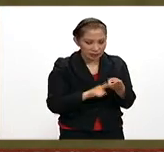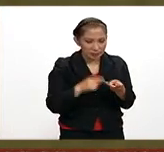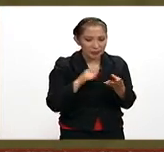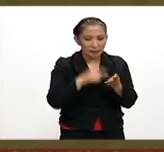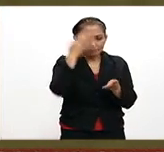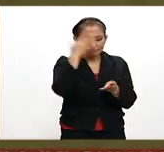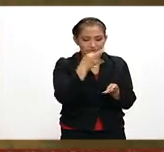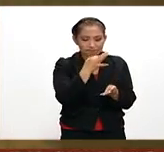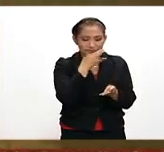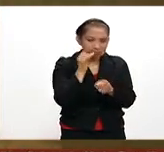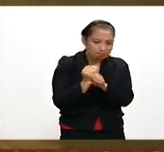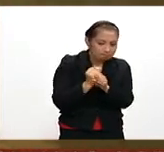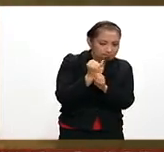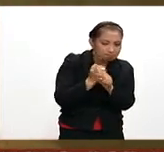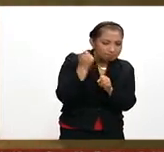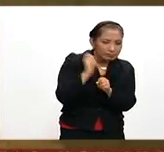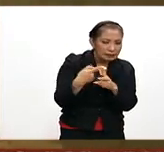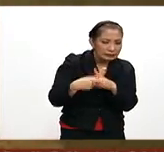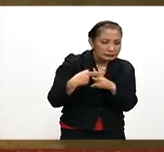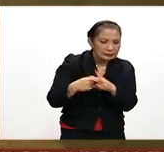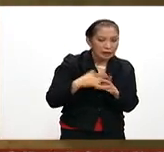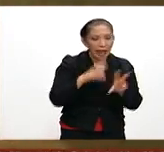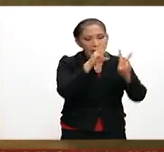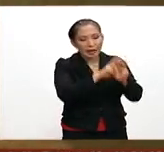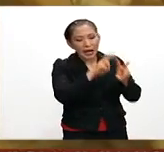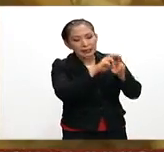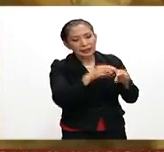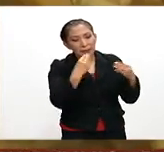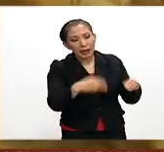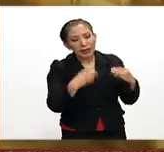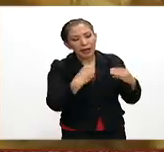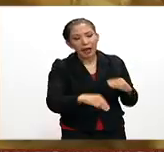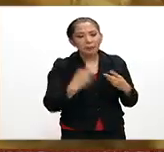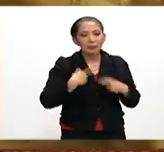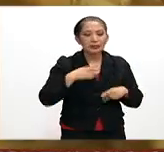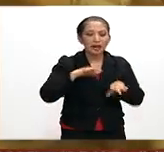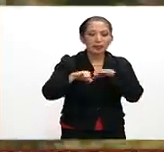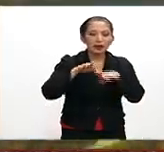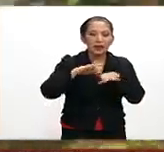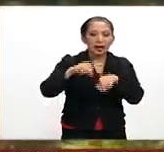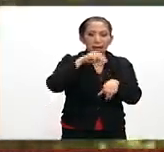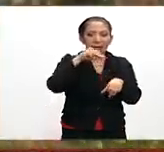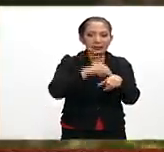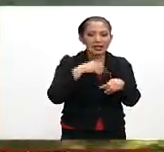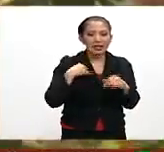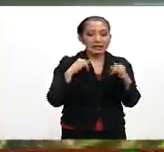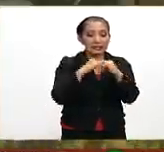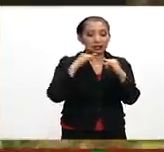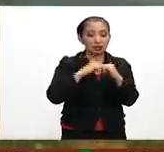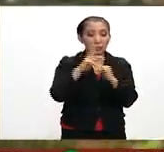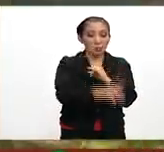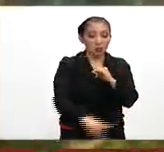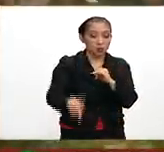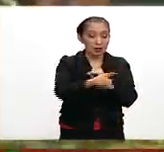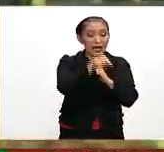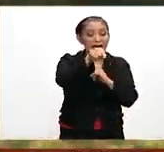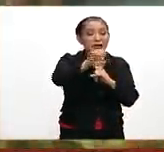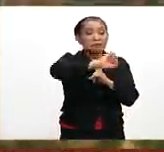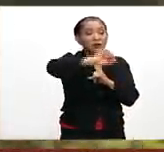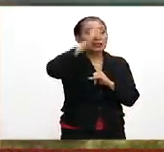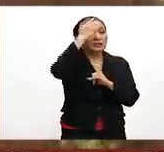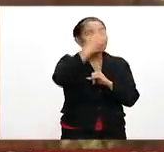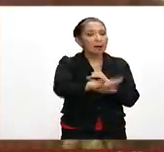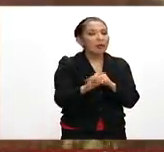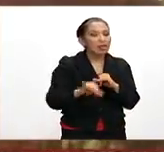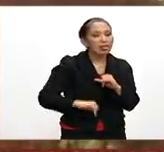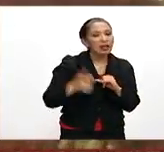expertos en estadística, analistas del mercado, funcionarios de ministerios e instituciones públicas y profesionistas